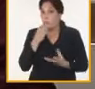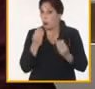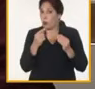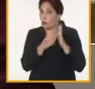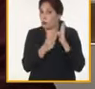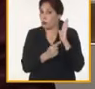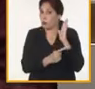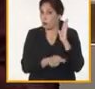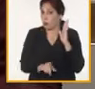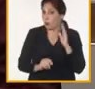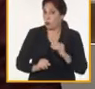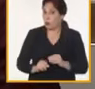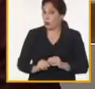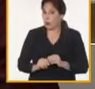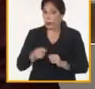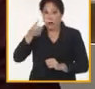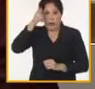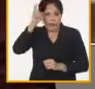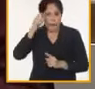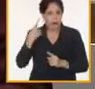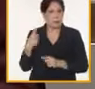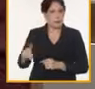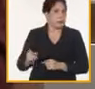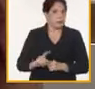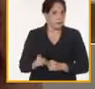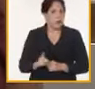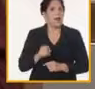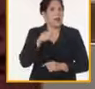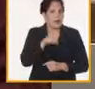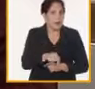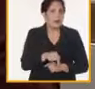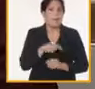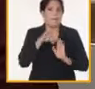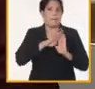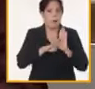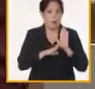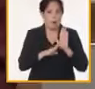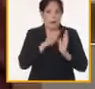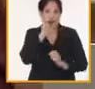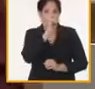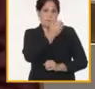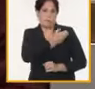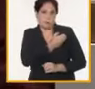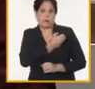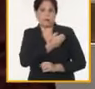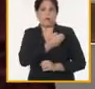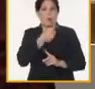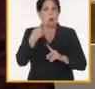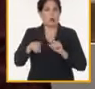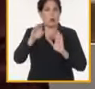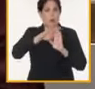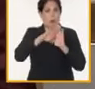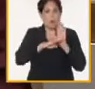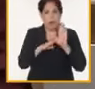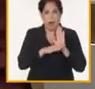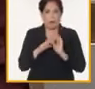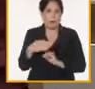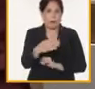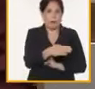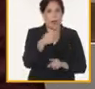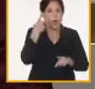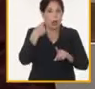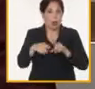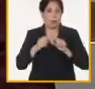de la ganadería del programa porcino del programa avícola y seguimos